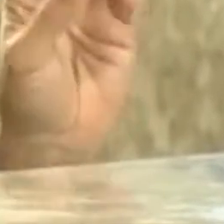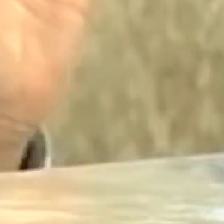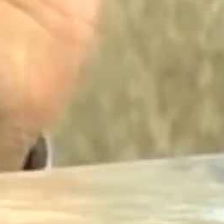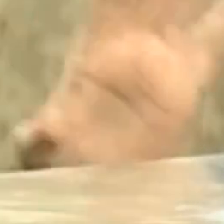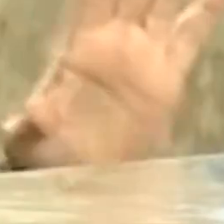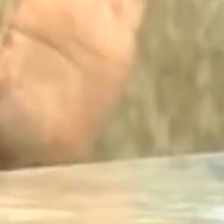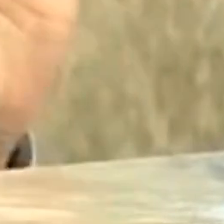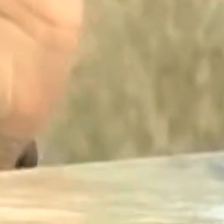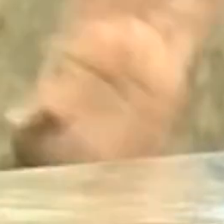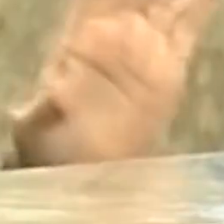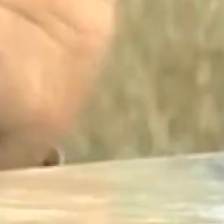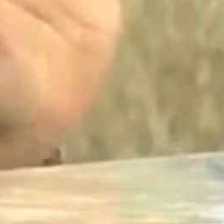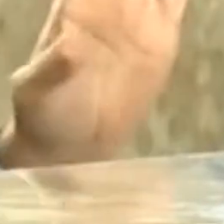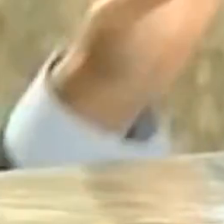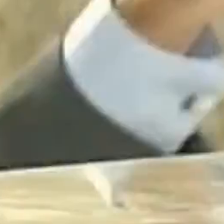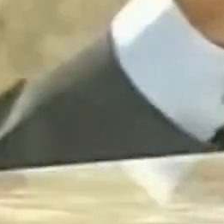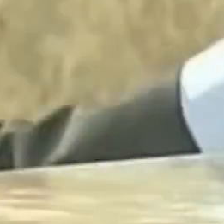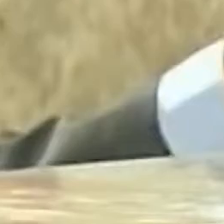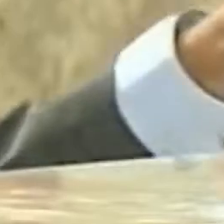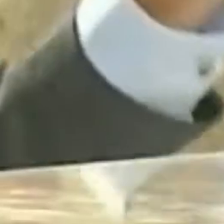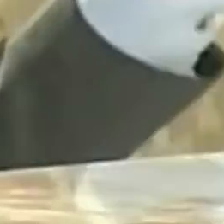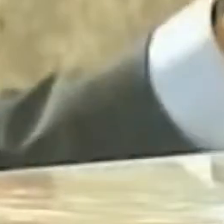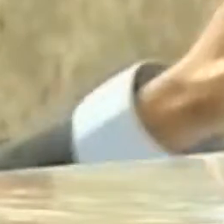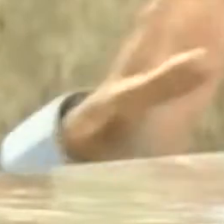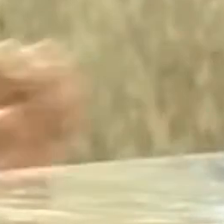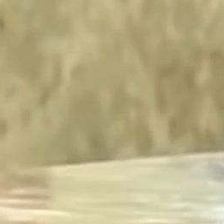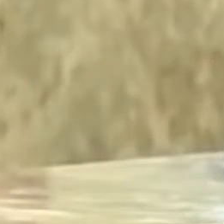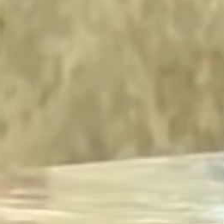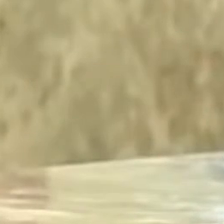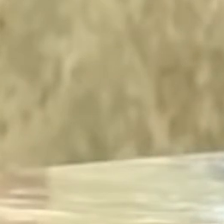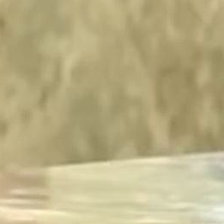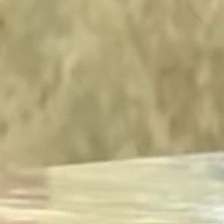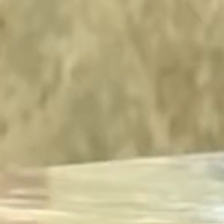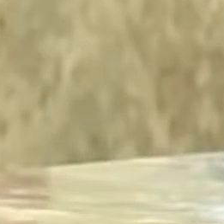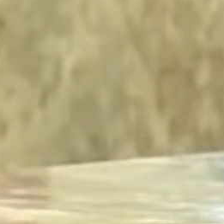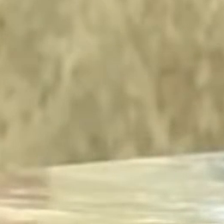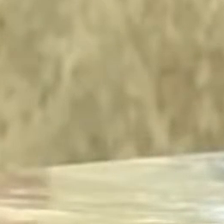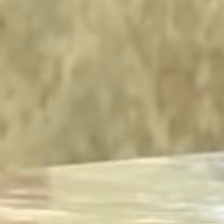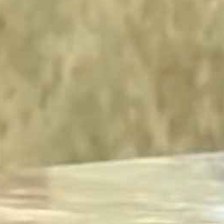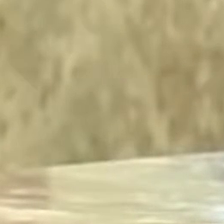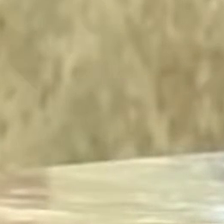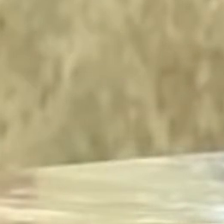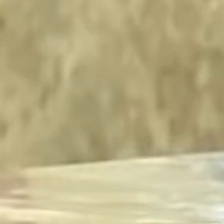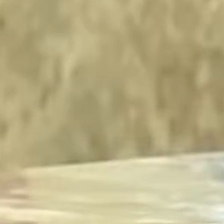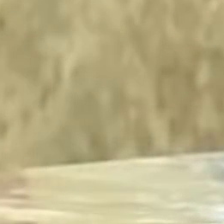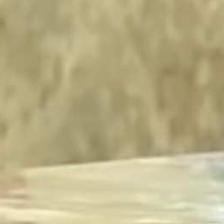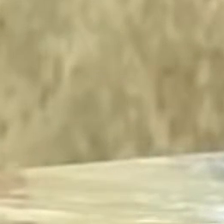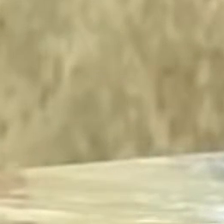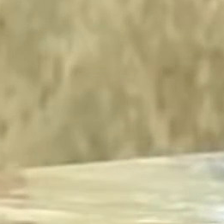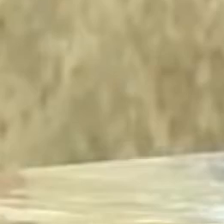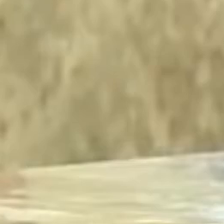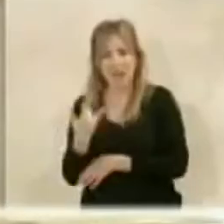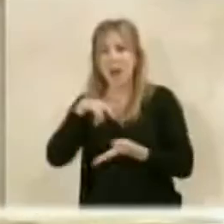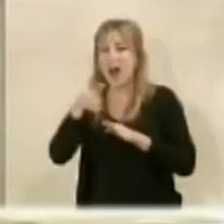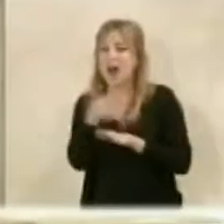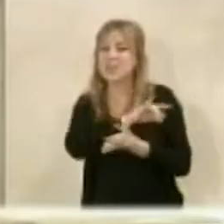mucho tiempo, y eso le doy la razón a ustedes, a todos, y le doy la razón al Partido Popular, que también lo ha dicho y estamos totalmente de acuerdo, que hay que hacer un plan para